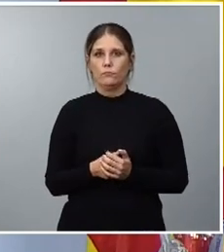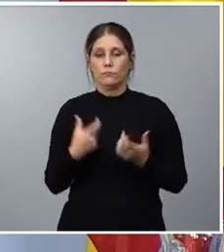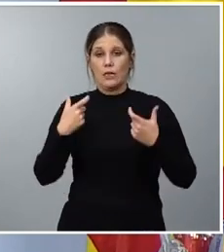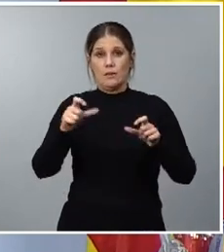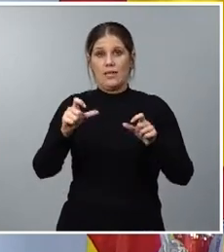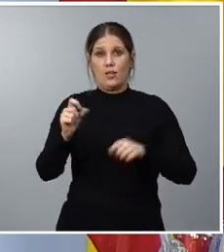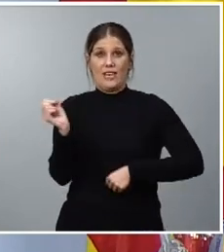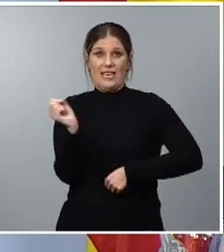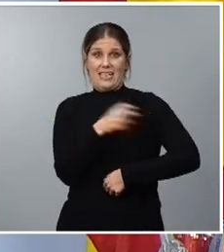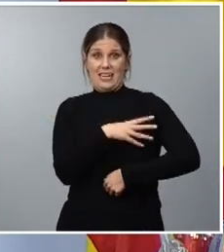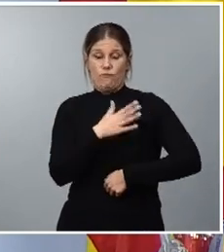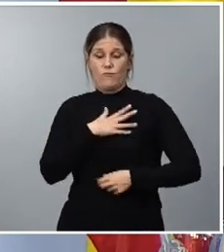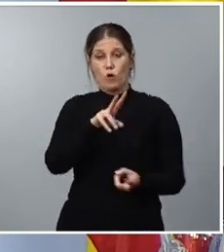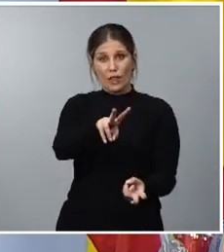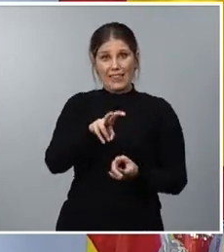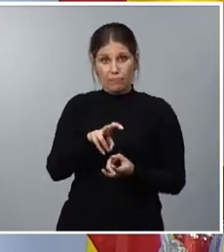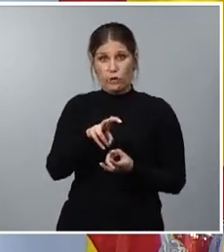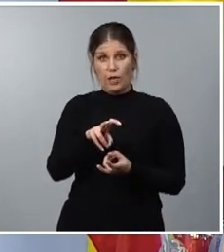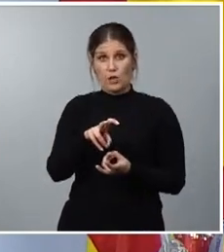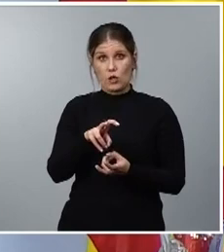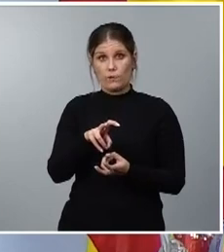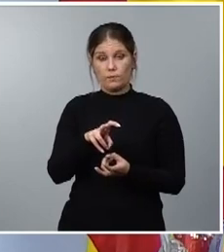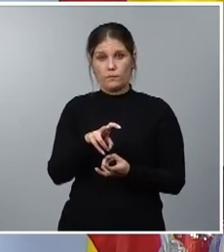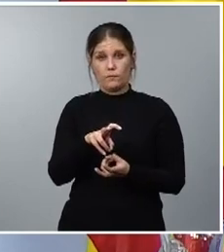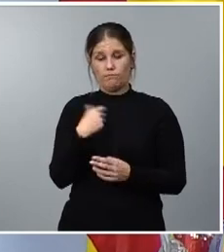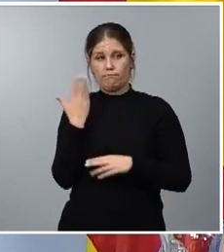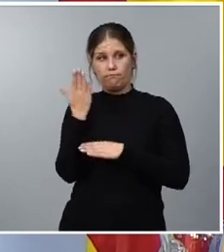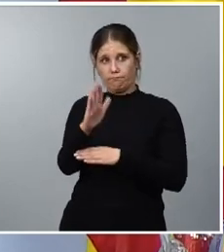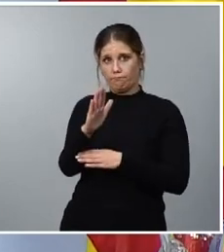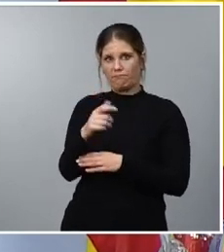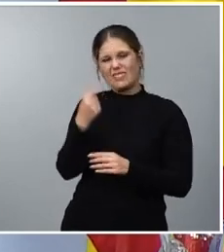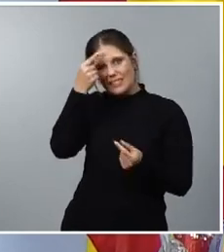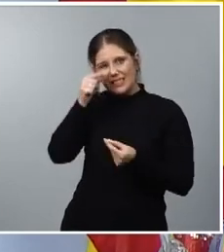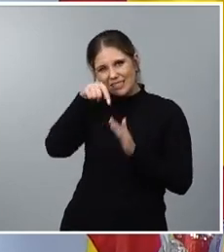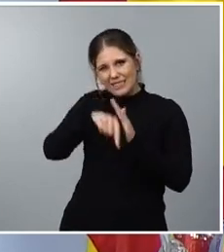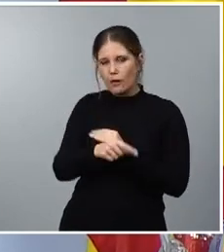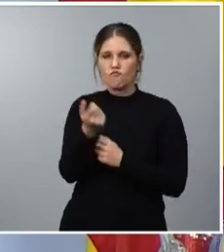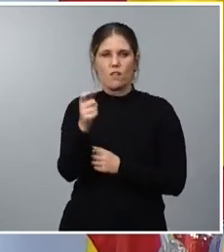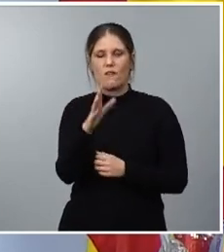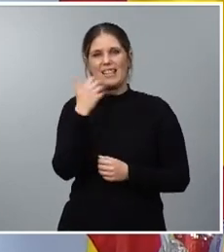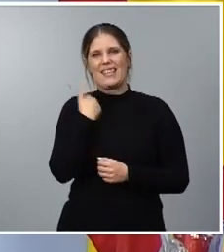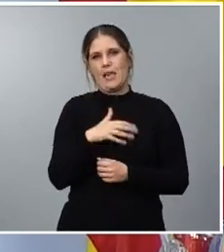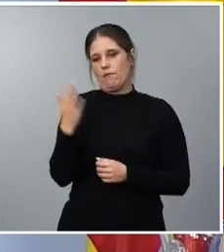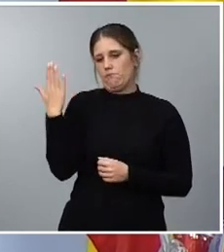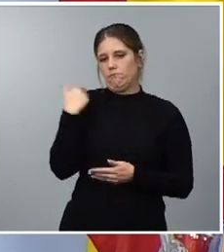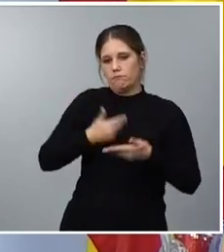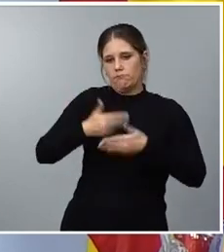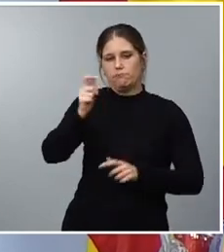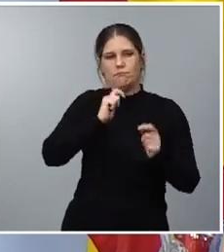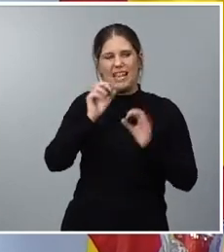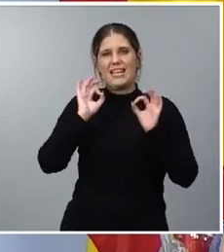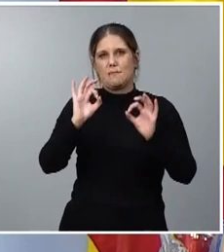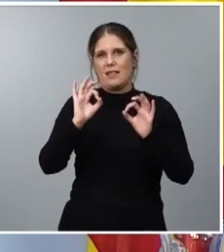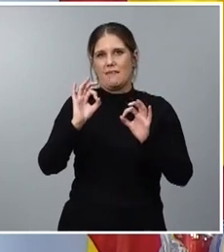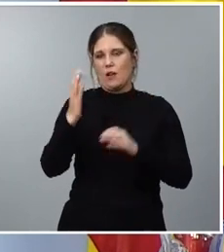tributarios que tienen ustedes en la presentación no me voy a volver a detener porque fue objeto de la rueda de prensa específica